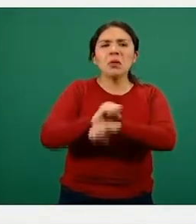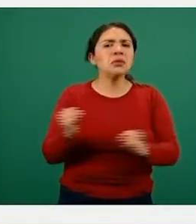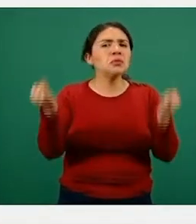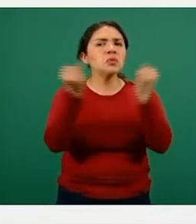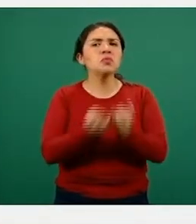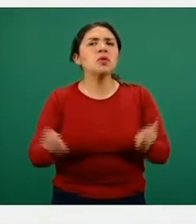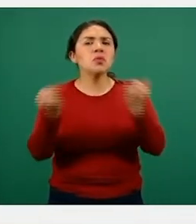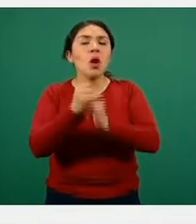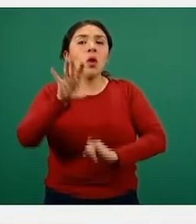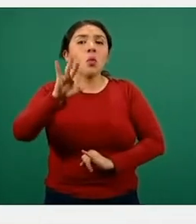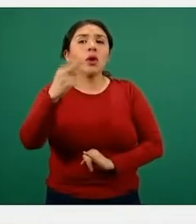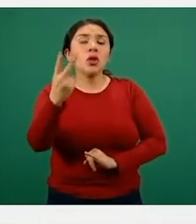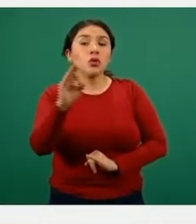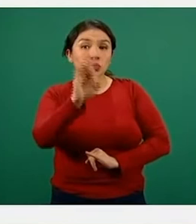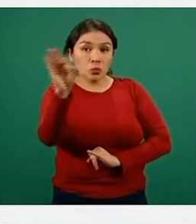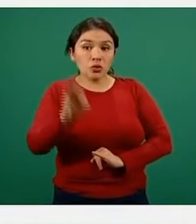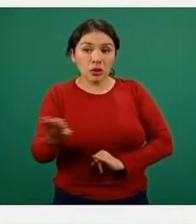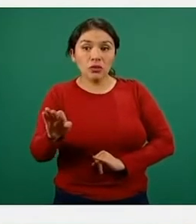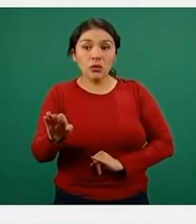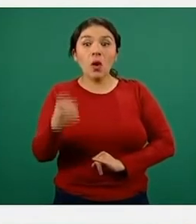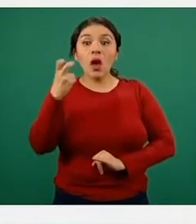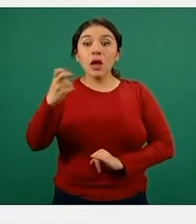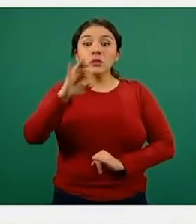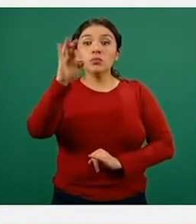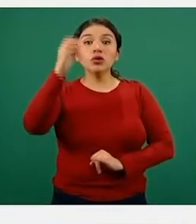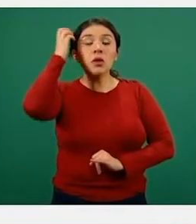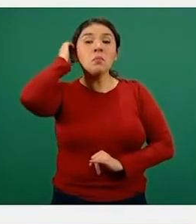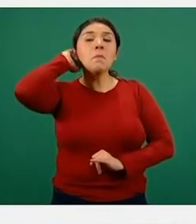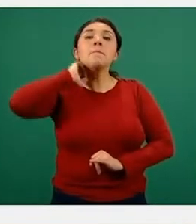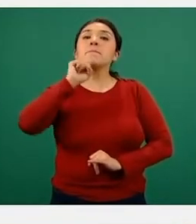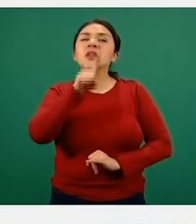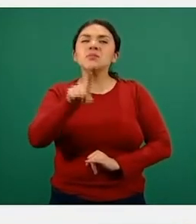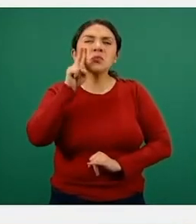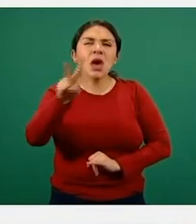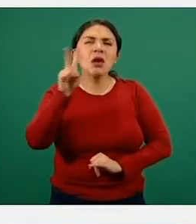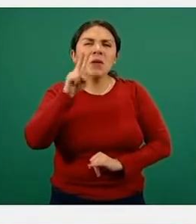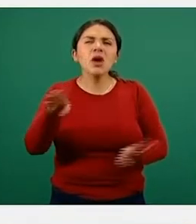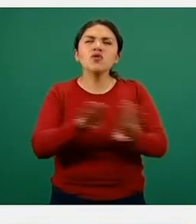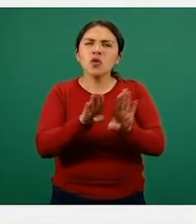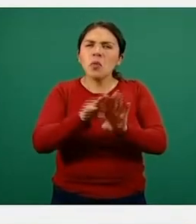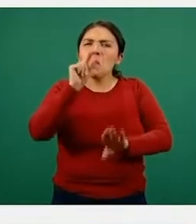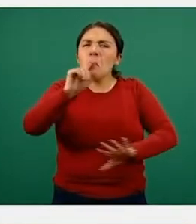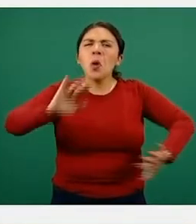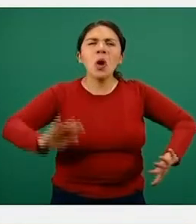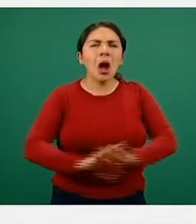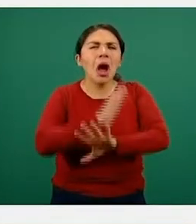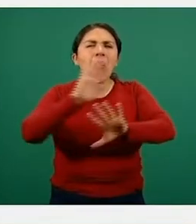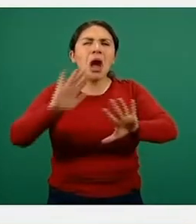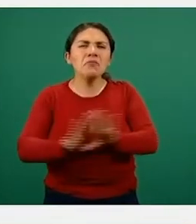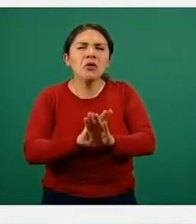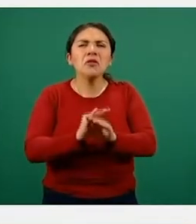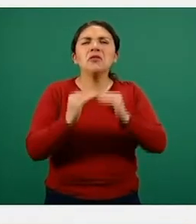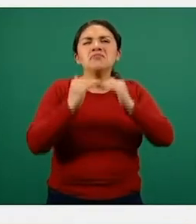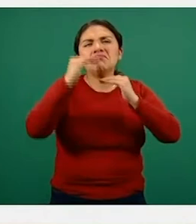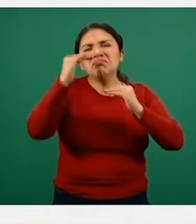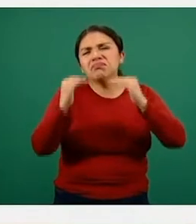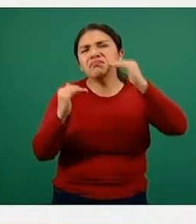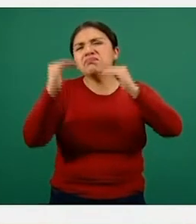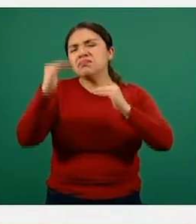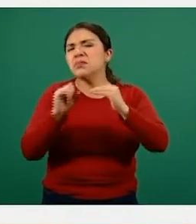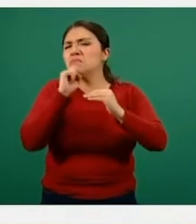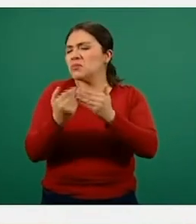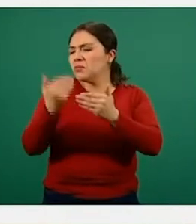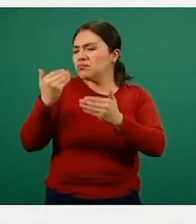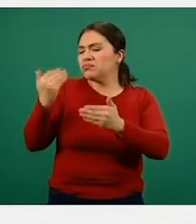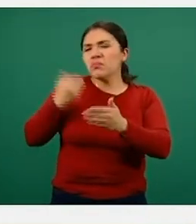42% y es un porcentaje que hemos visto más o menos moverse entre estos números prácticamente en los últimos